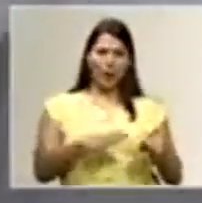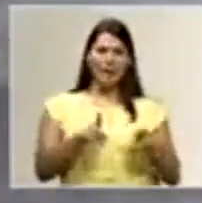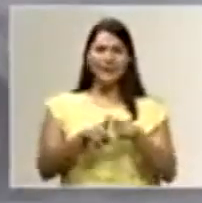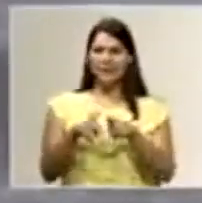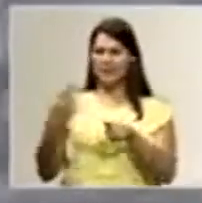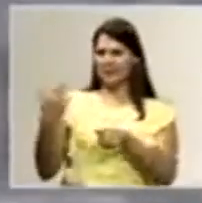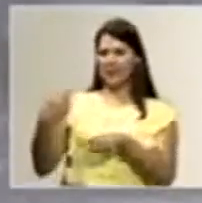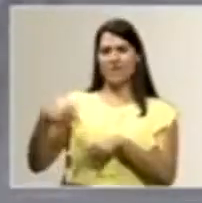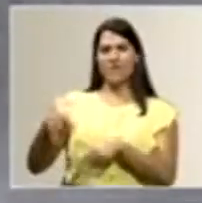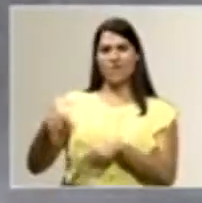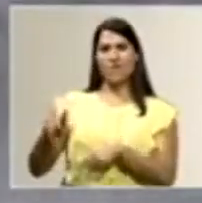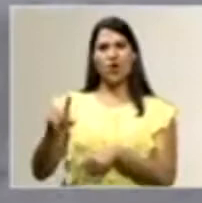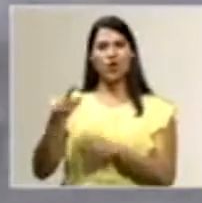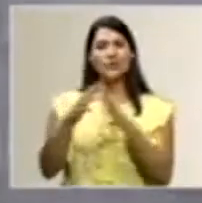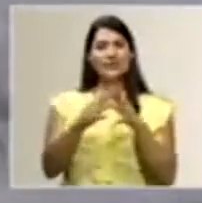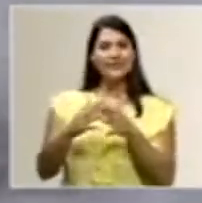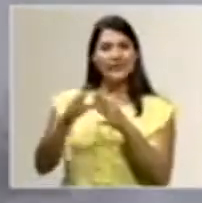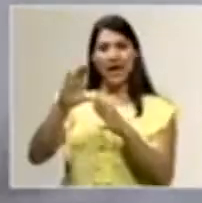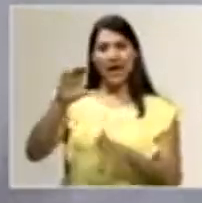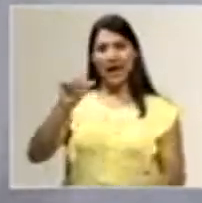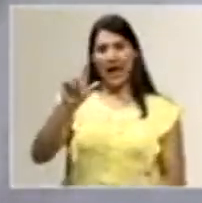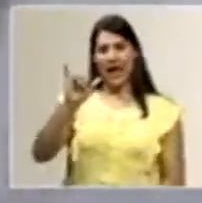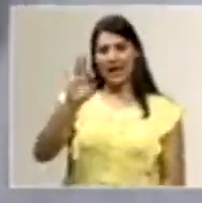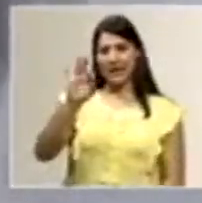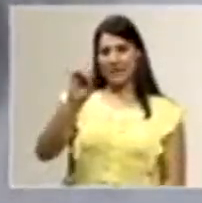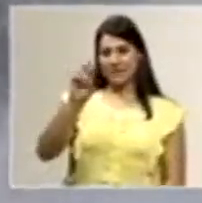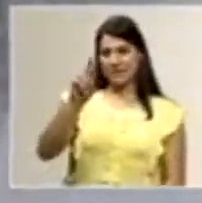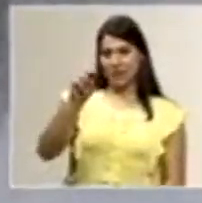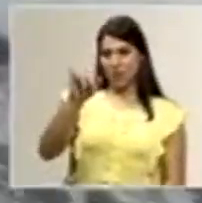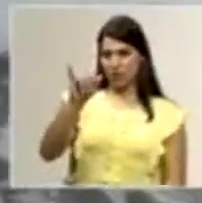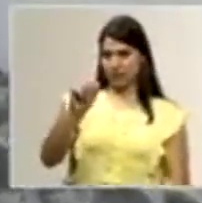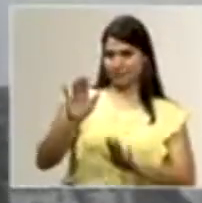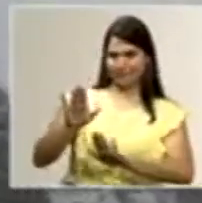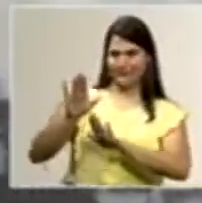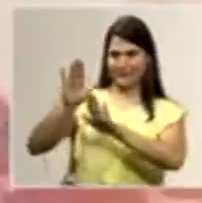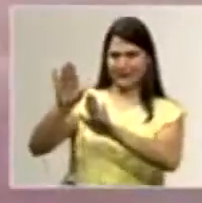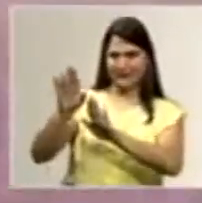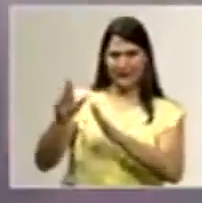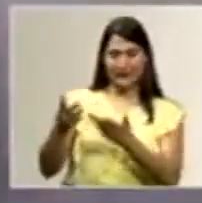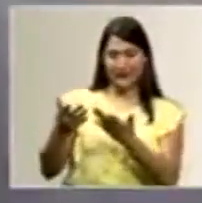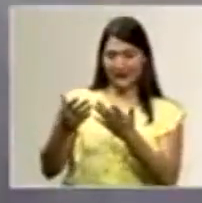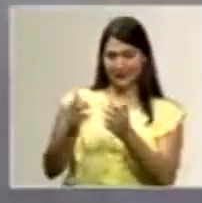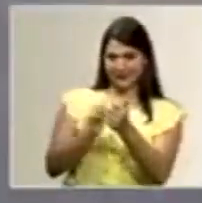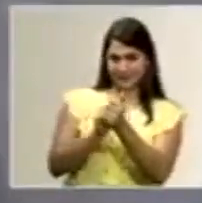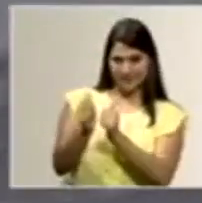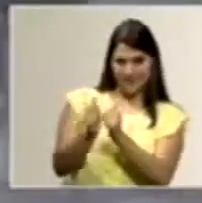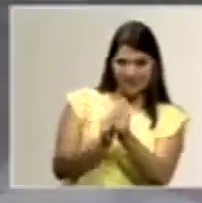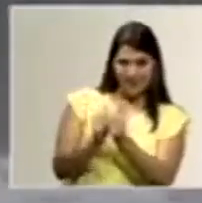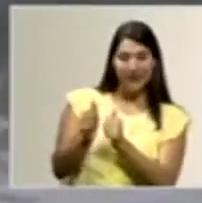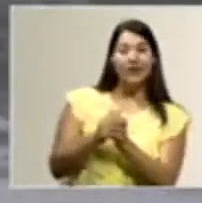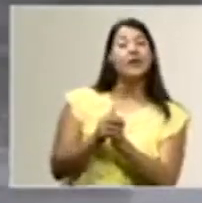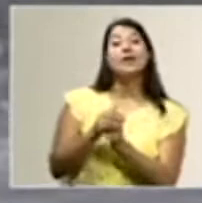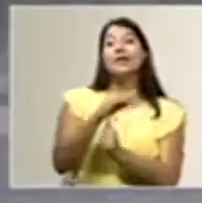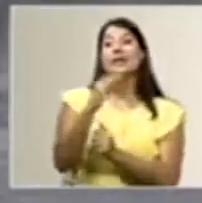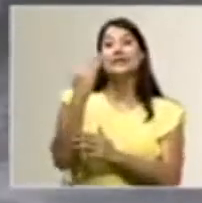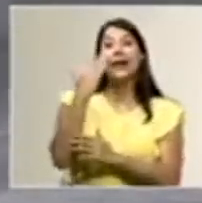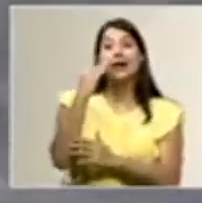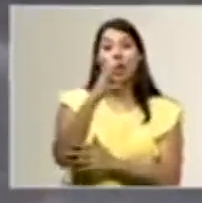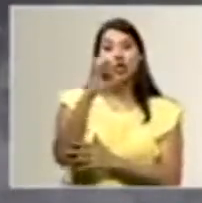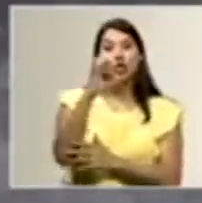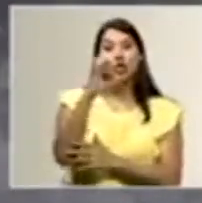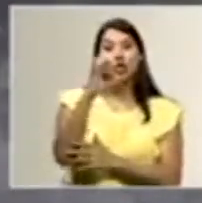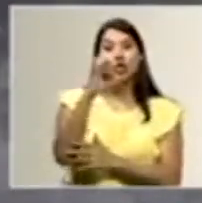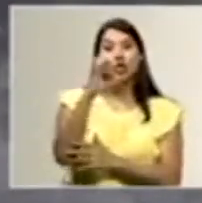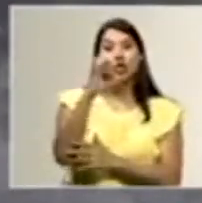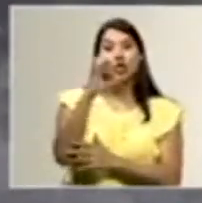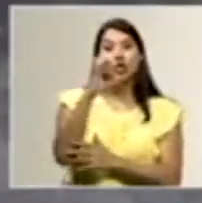ir a California a hacer un papel impresionante, saber que nuestro país es referente no solamente en buenas olas, sino también